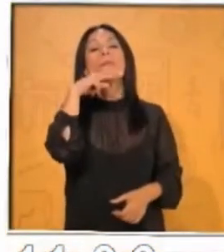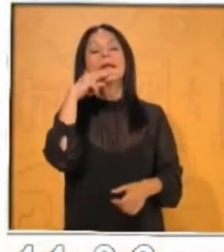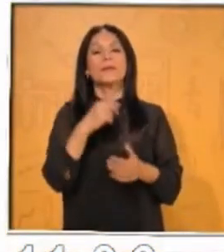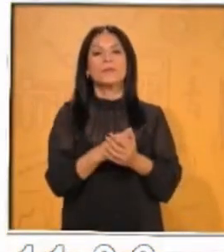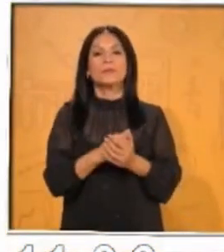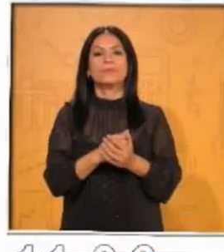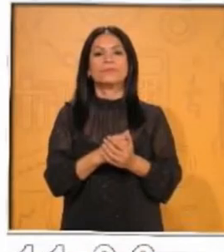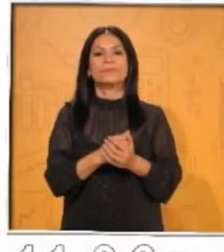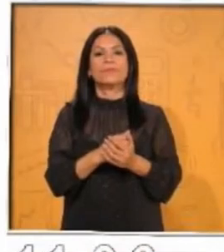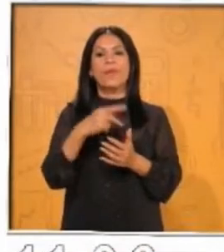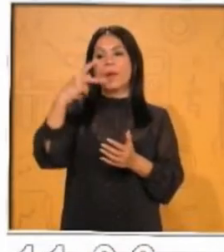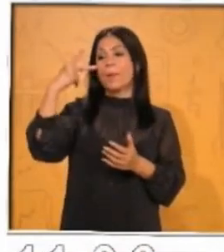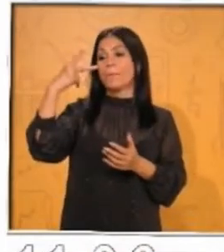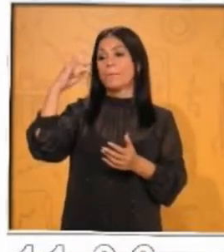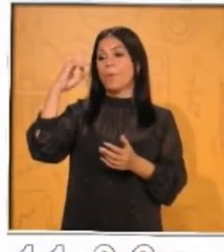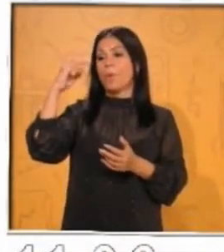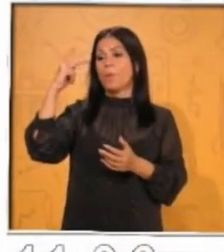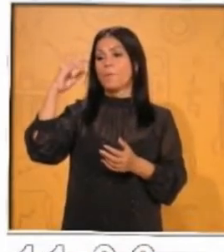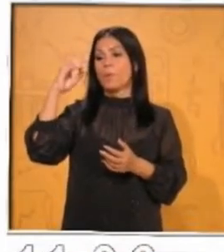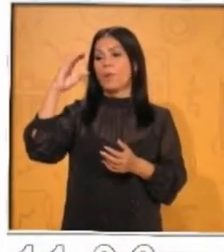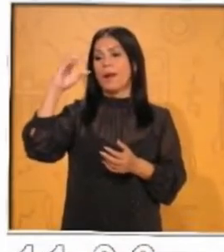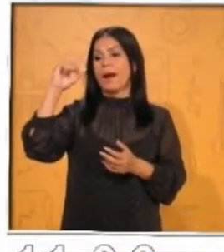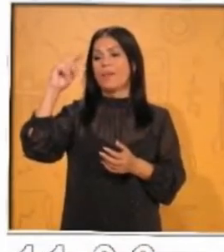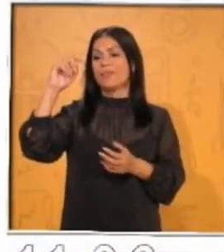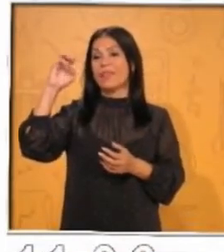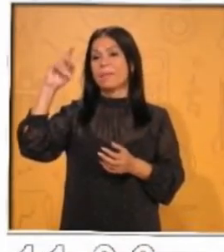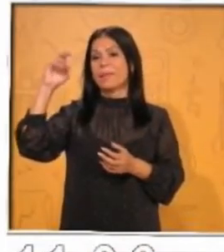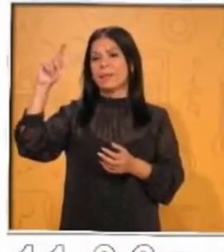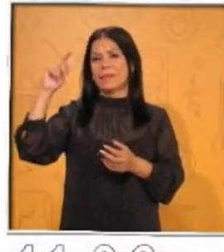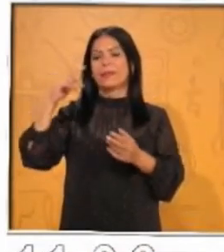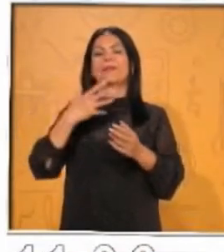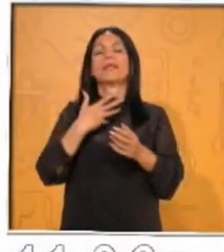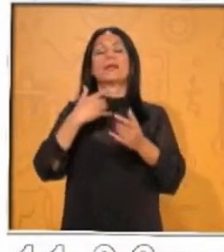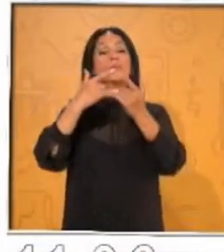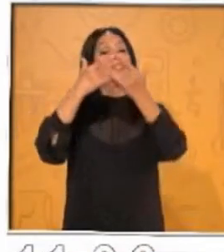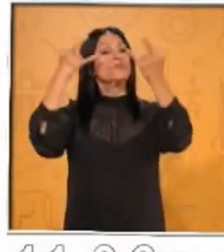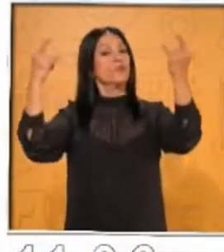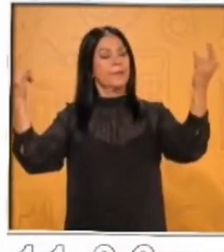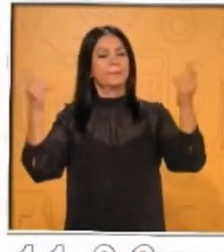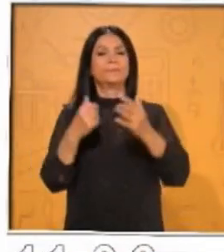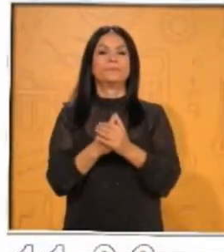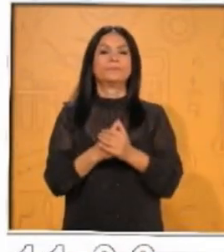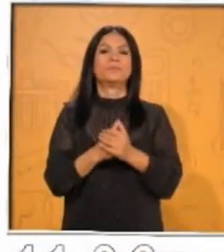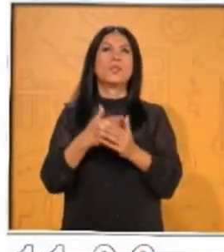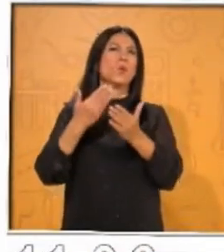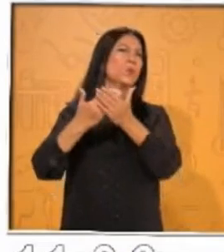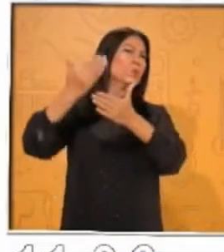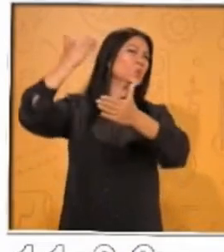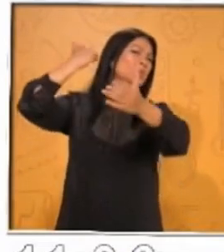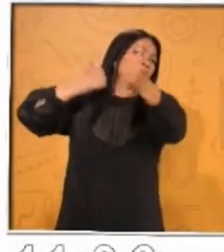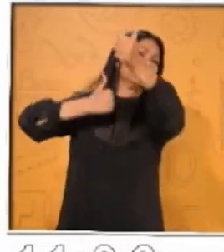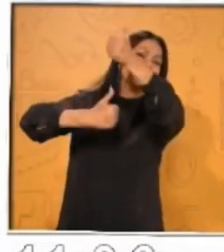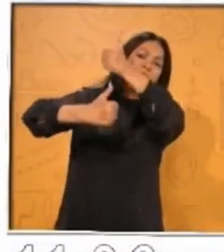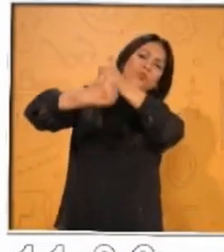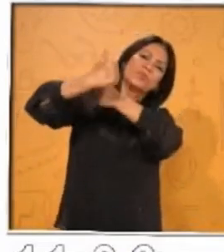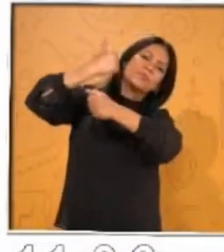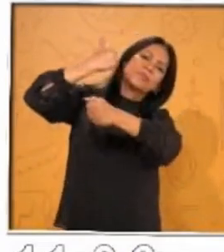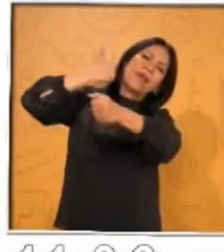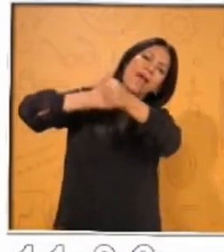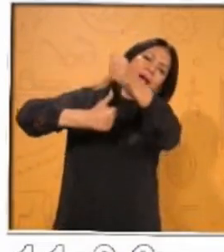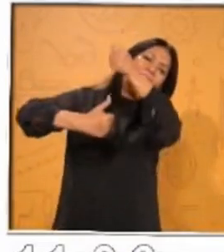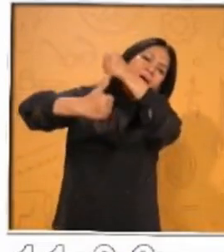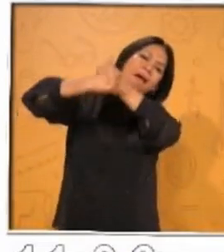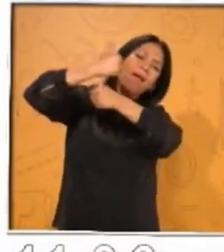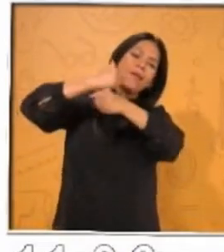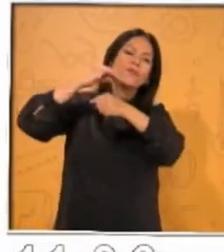Popocatépetl y el Iztazíhuatl. Cuenta la leyenda que hace ya miles de años, cuando el Imperio Azteca